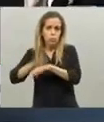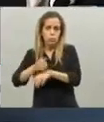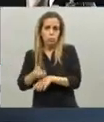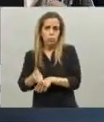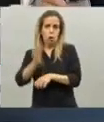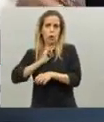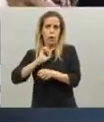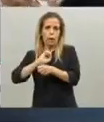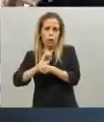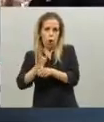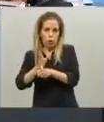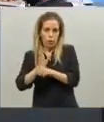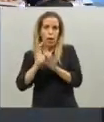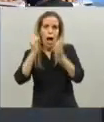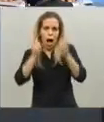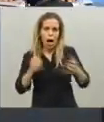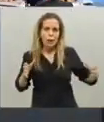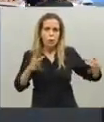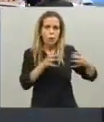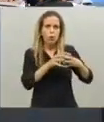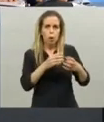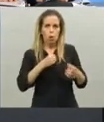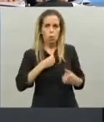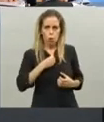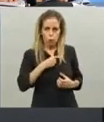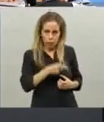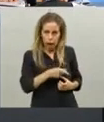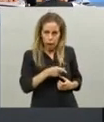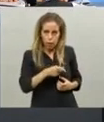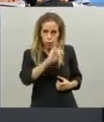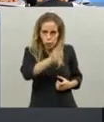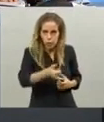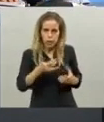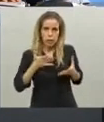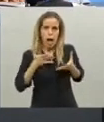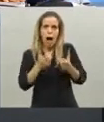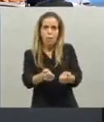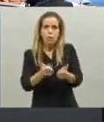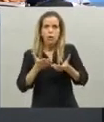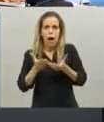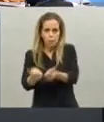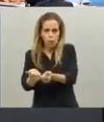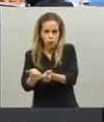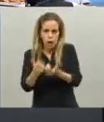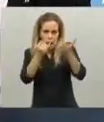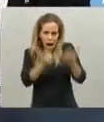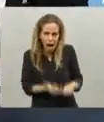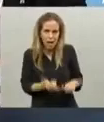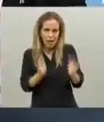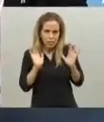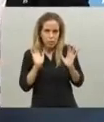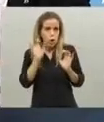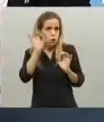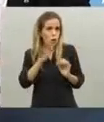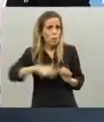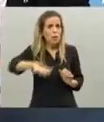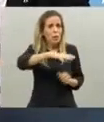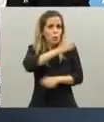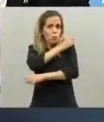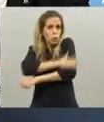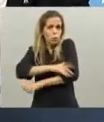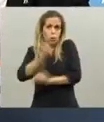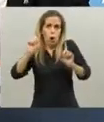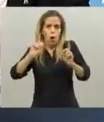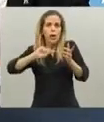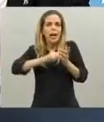dispuestos a ayudarlos para que no salgan, el virus está creciendo, no solo en los barrios populares, hoy en toda la ciudad, con lo cual es